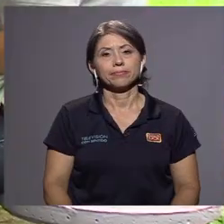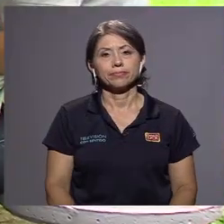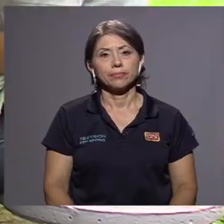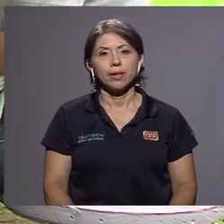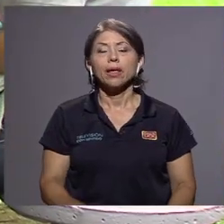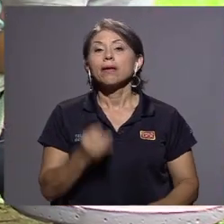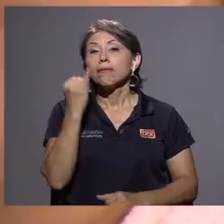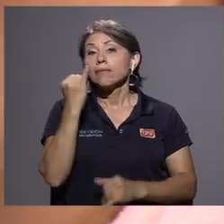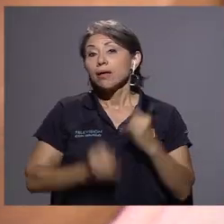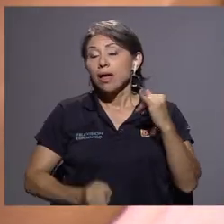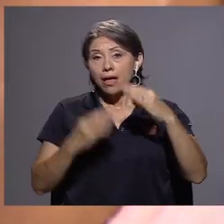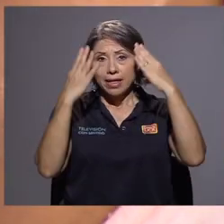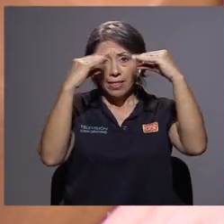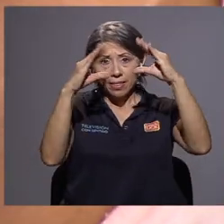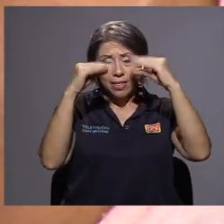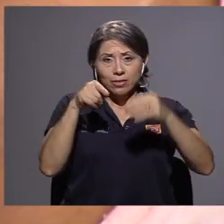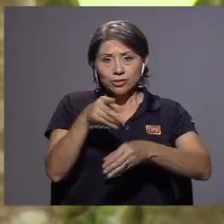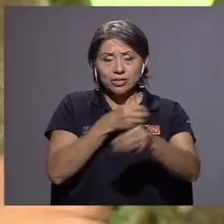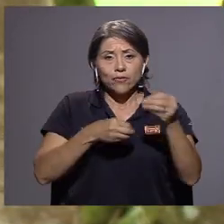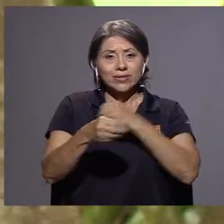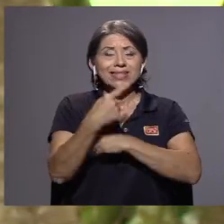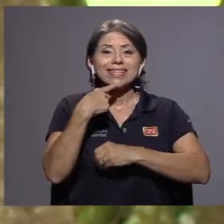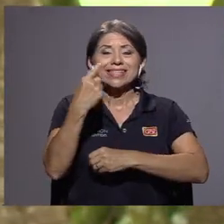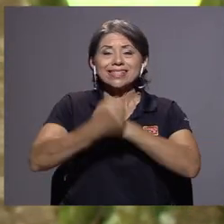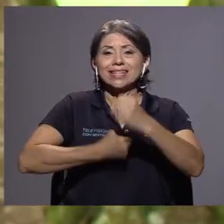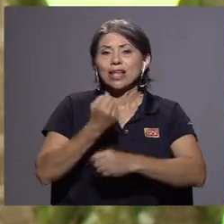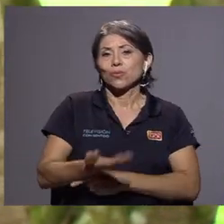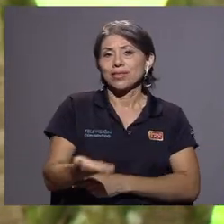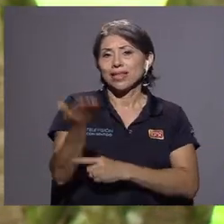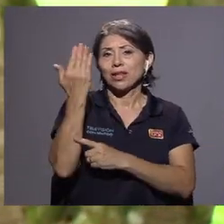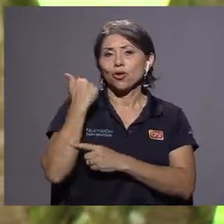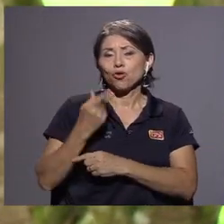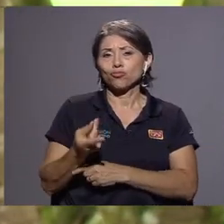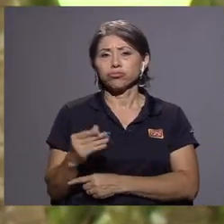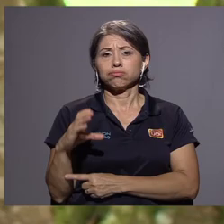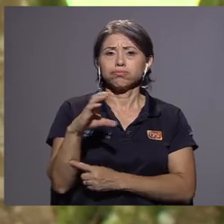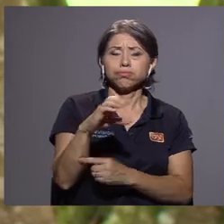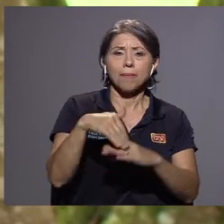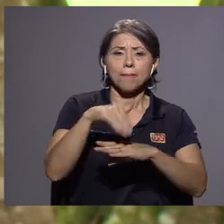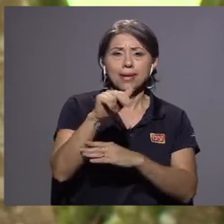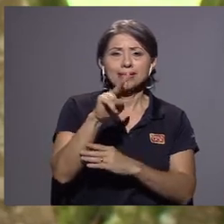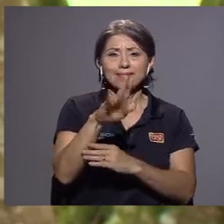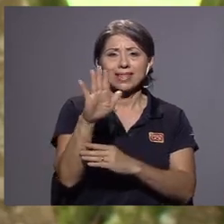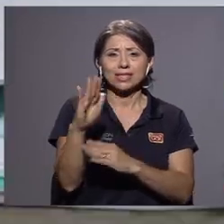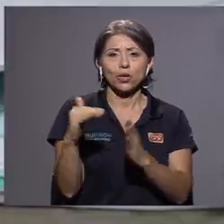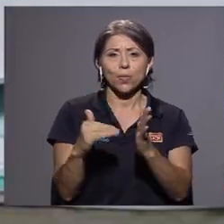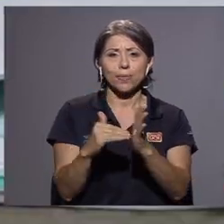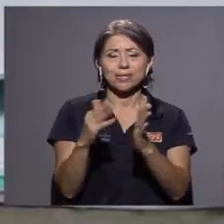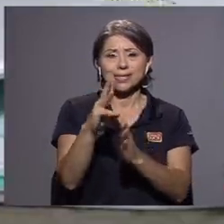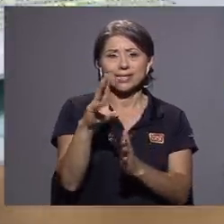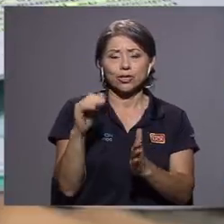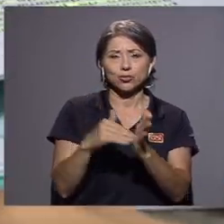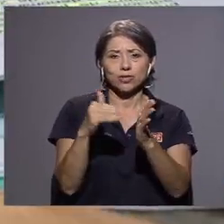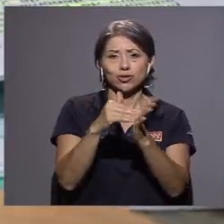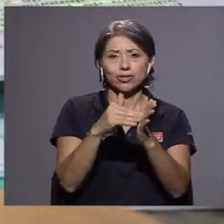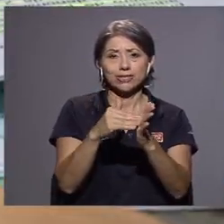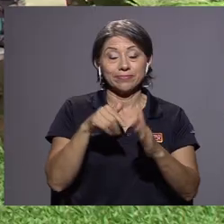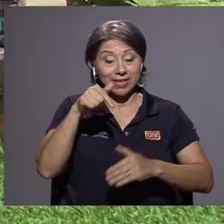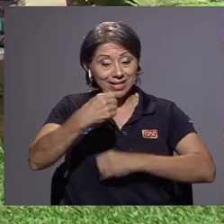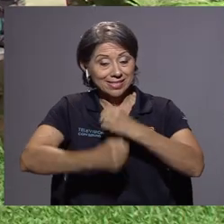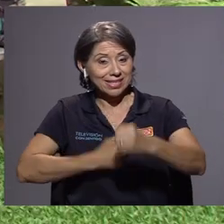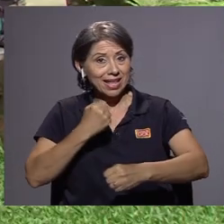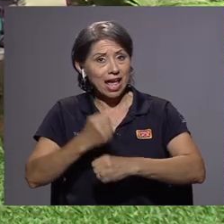la beca. Finalmente, según datos de esta oficina, el año anterior se invirtió más de 25 mil 600 millones,